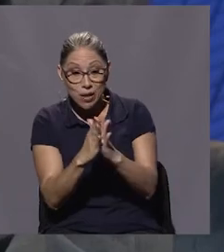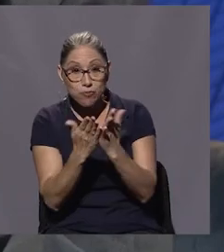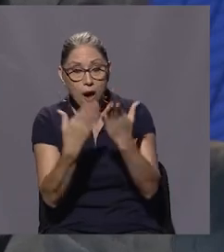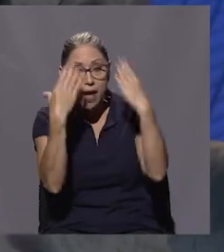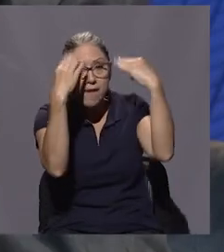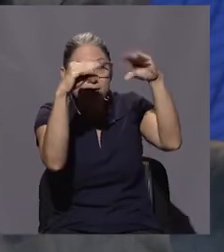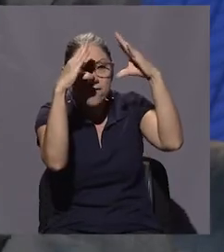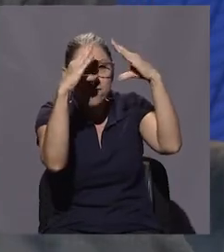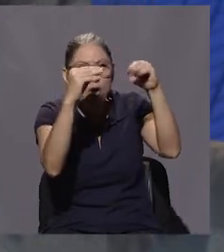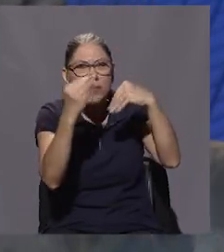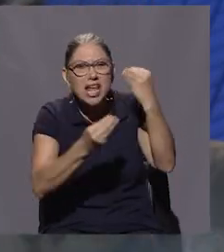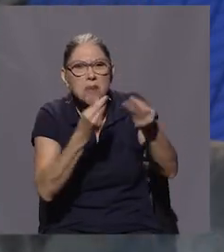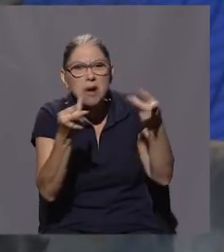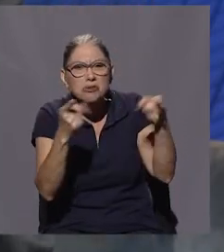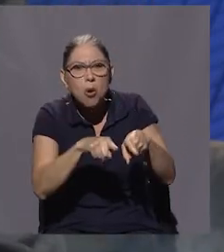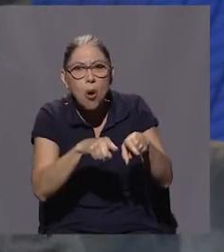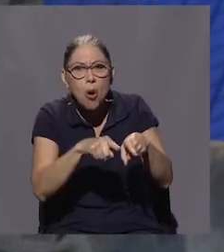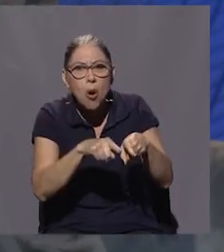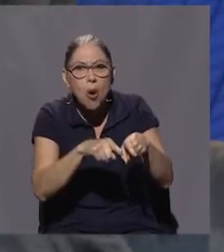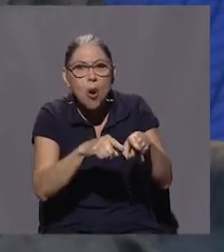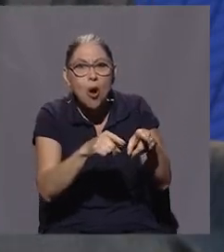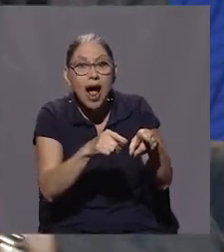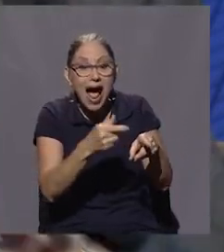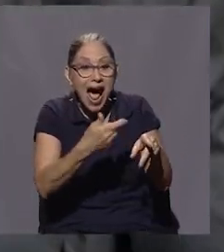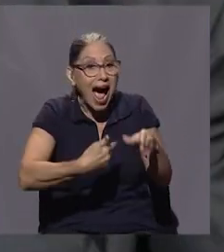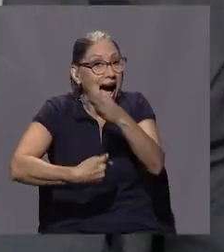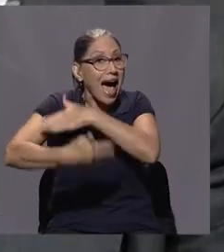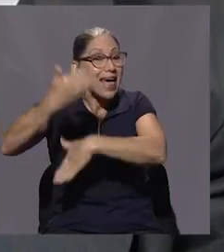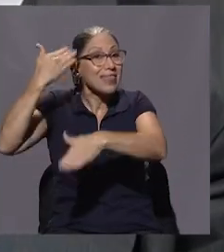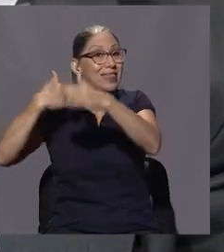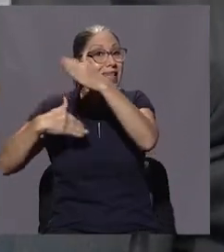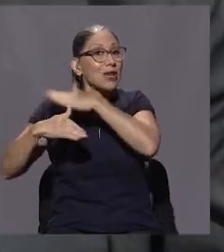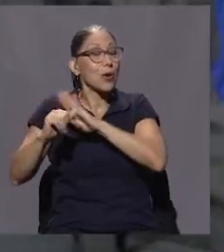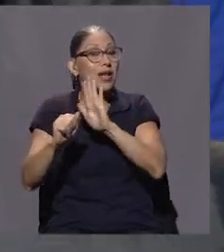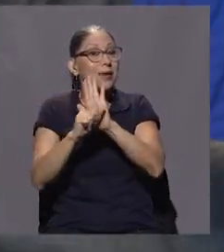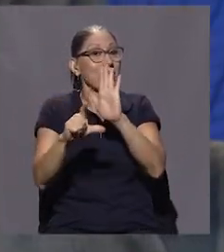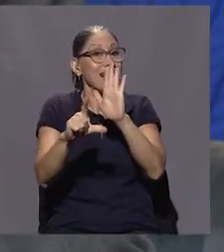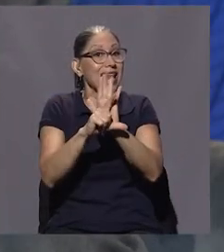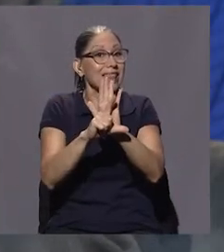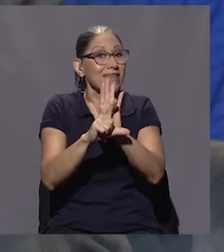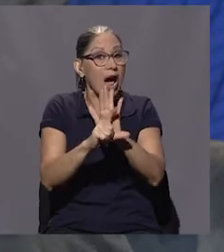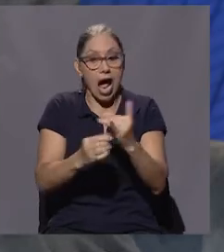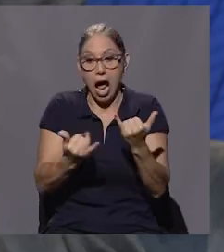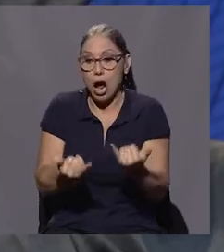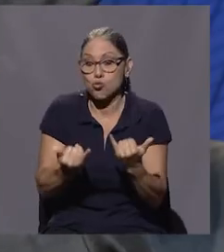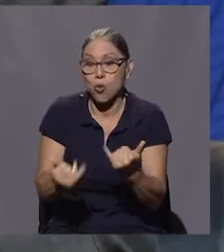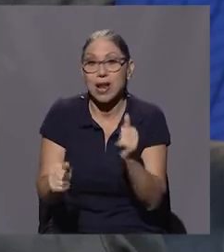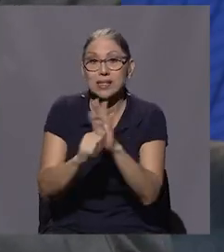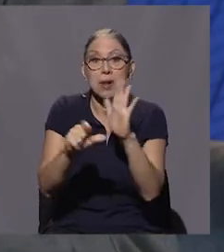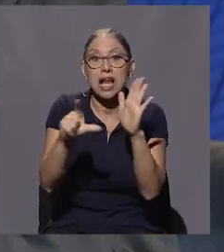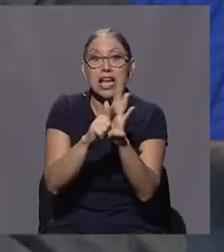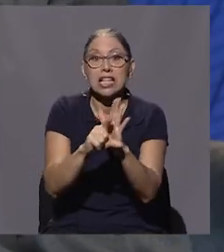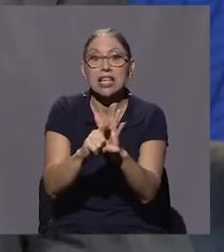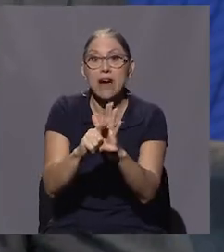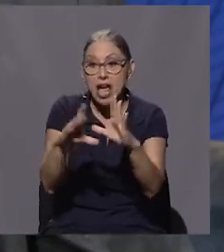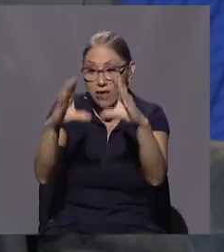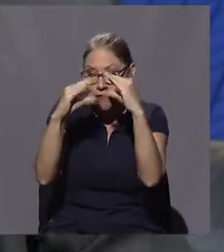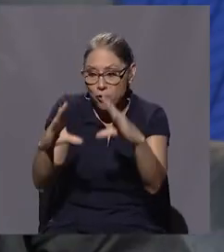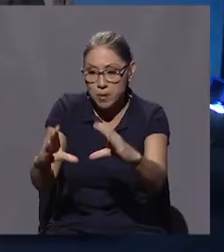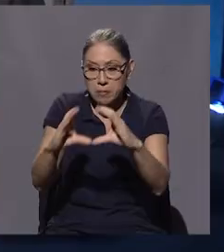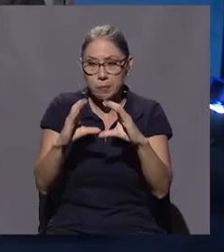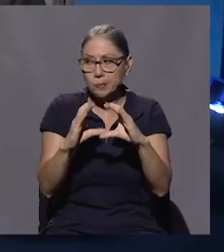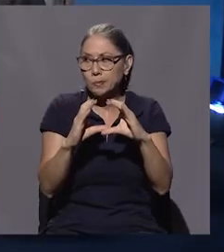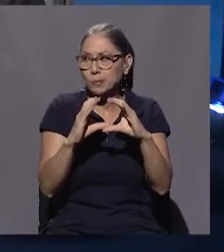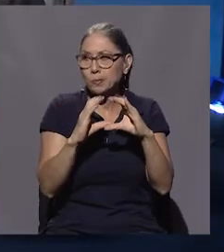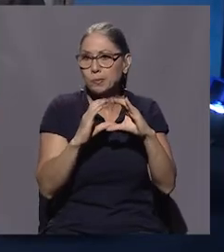lo agarraron y lo enterraron. La anterior Asamblea Legislativa y la actual, y quedó en la nada. Y